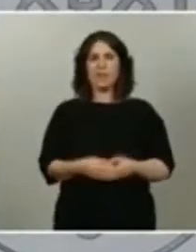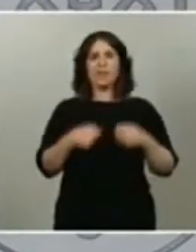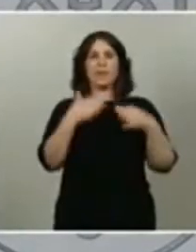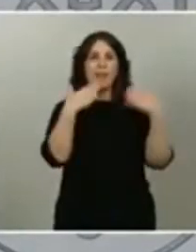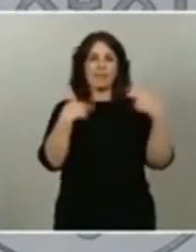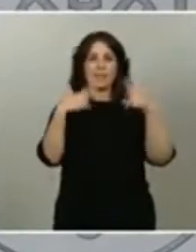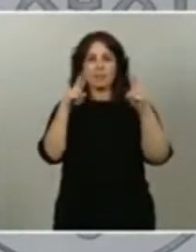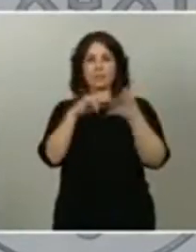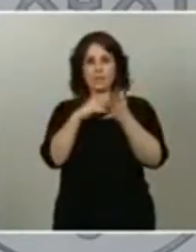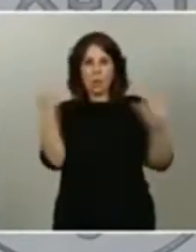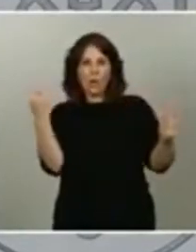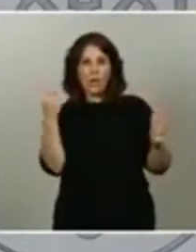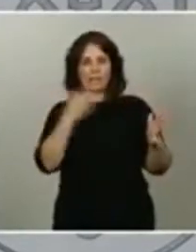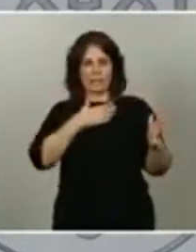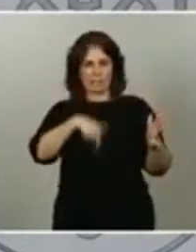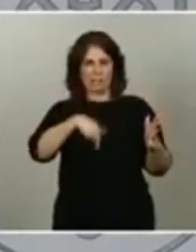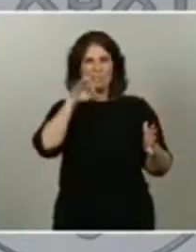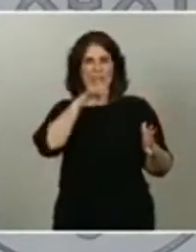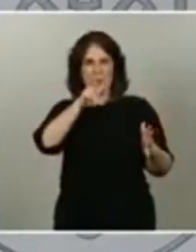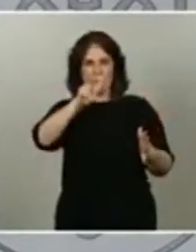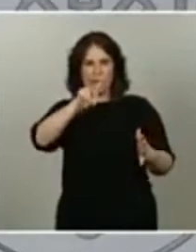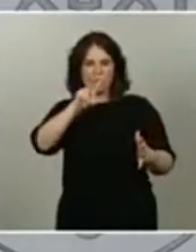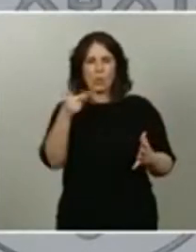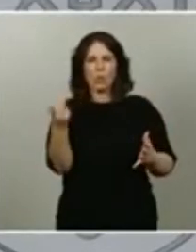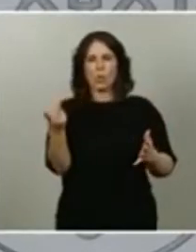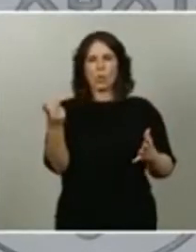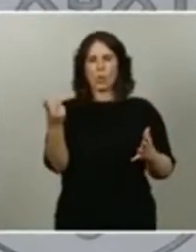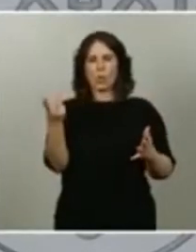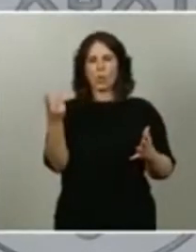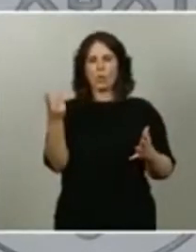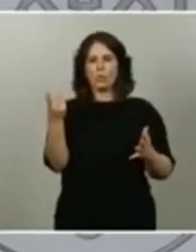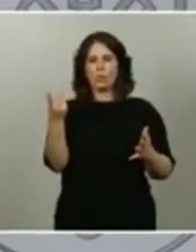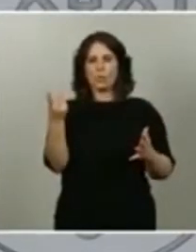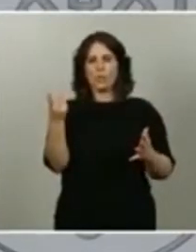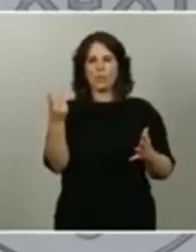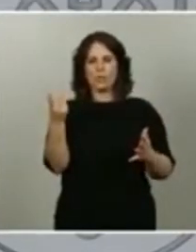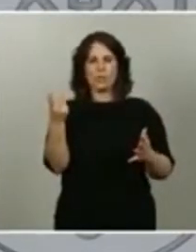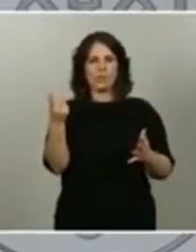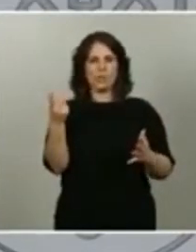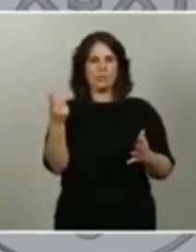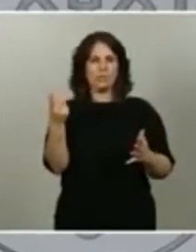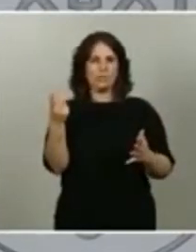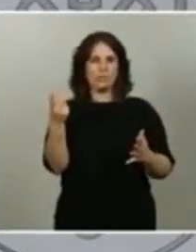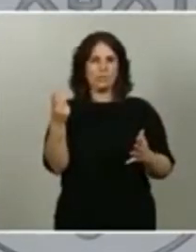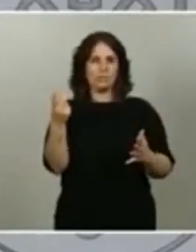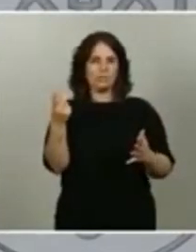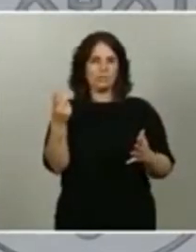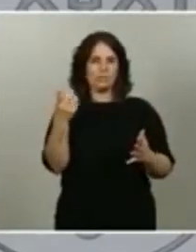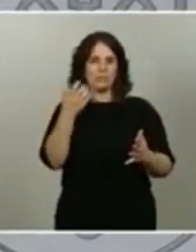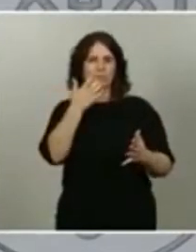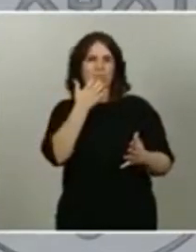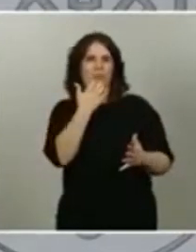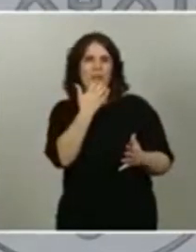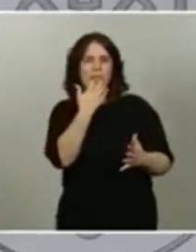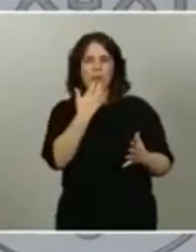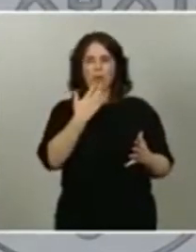por tanto, de la capacidad que tiene el ser humano de conciliar una prestación laboral con la